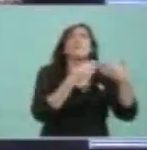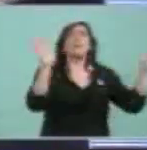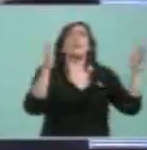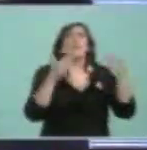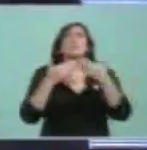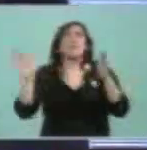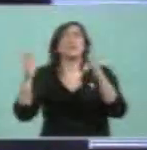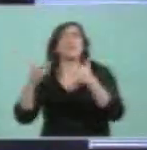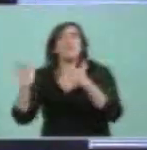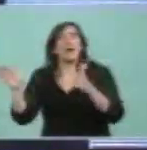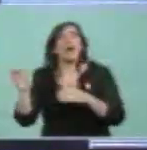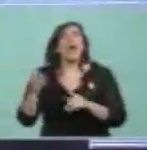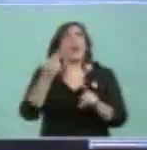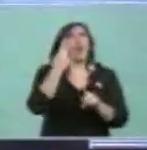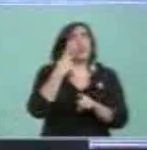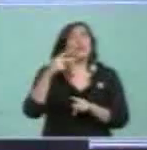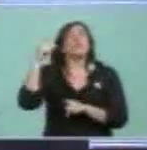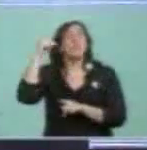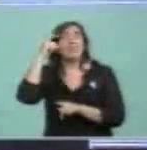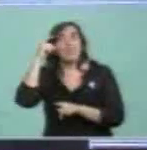las etapas de la Argentina, en 2010,